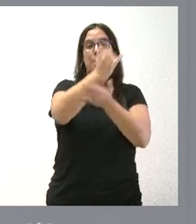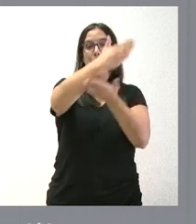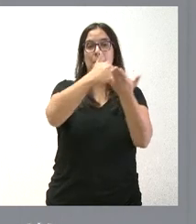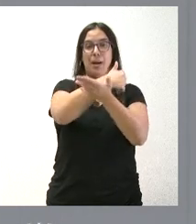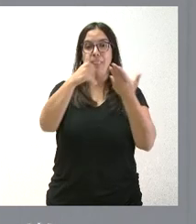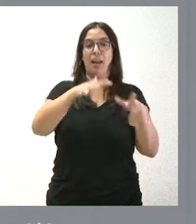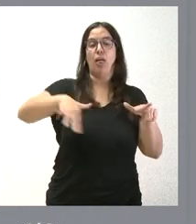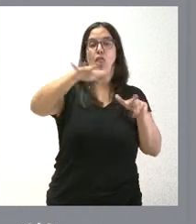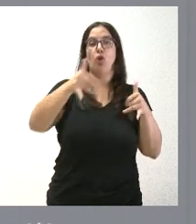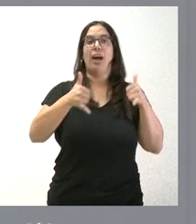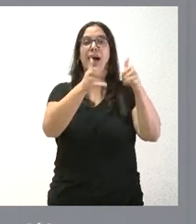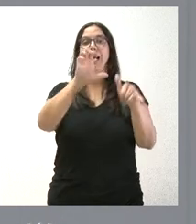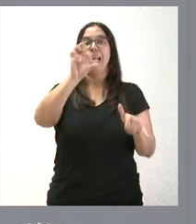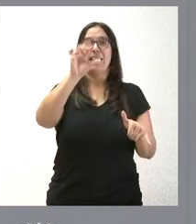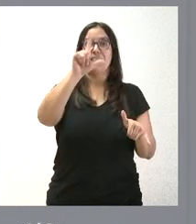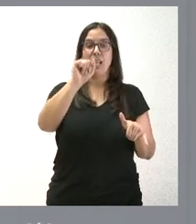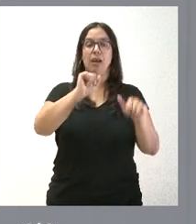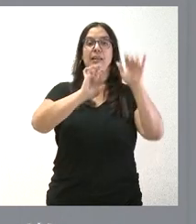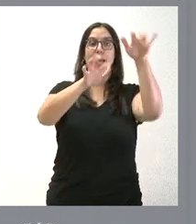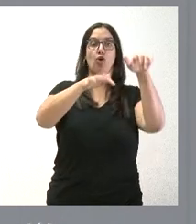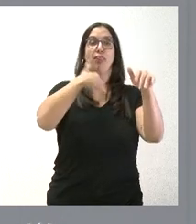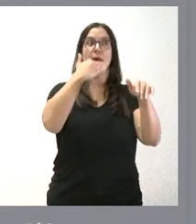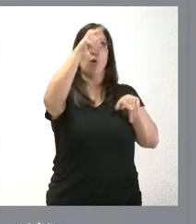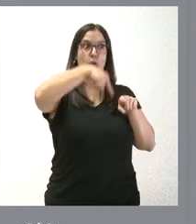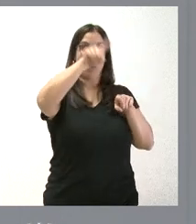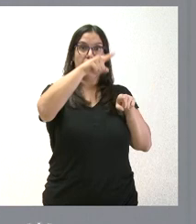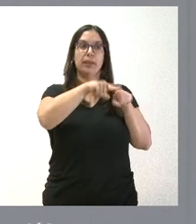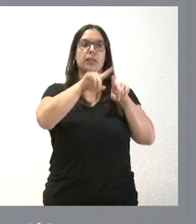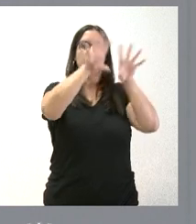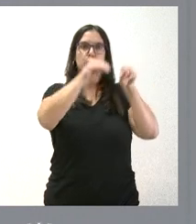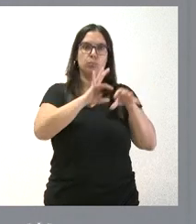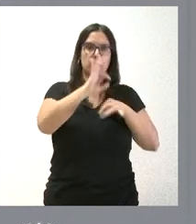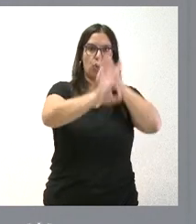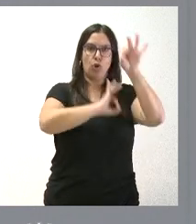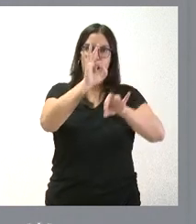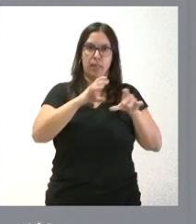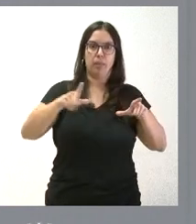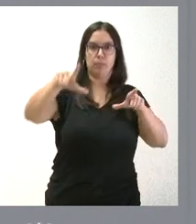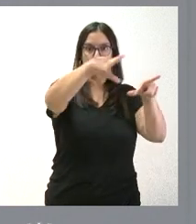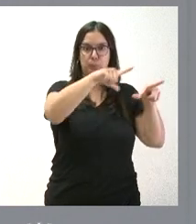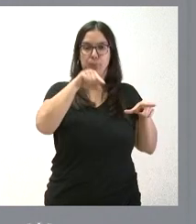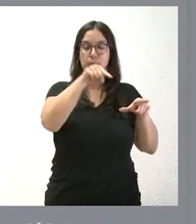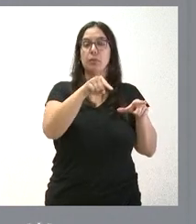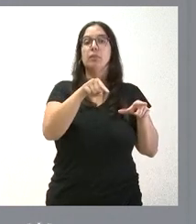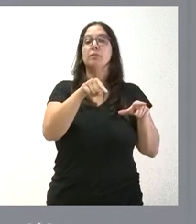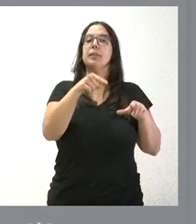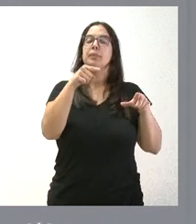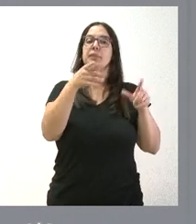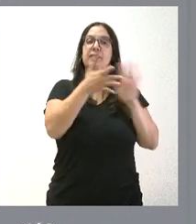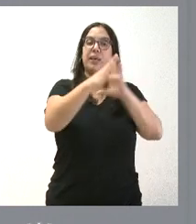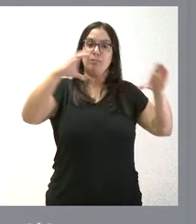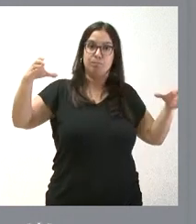del canal de Lesla, León Zamora, en el que se van a invertir esta cifra que les he señalado. Va a permitir concentrar